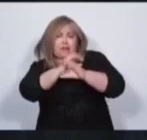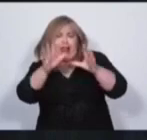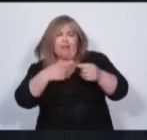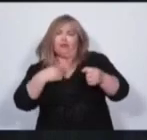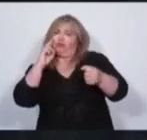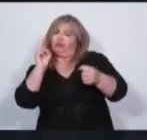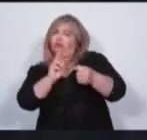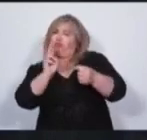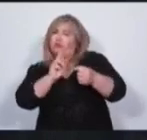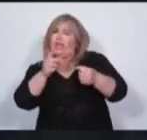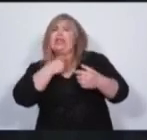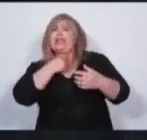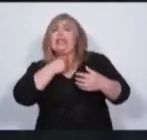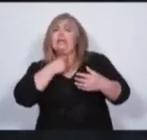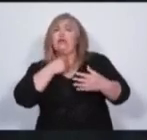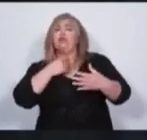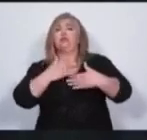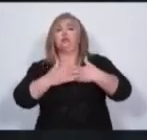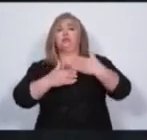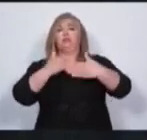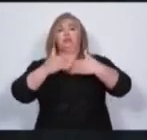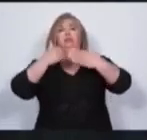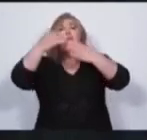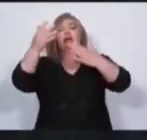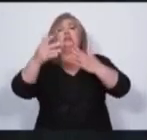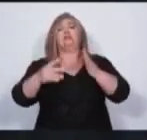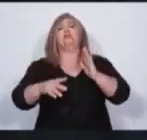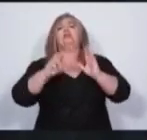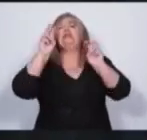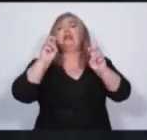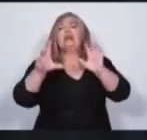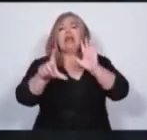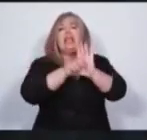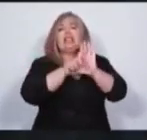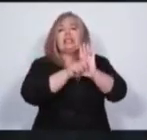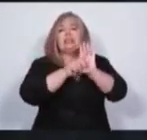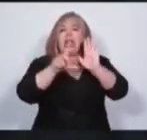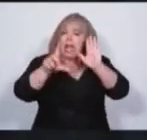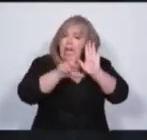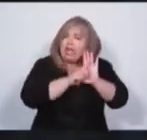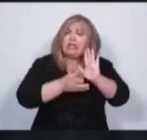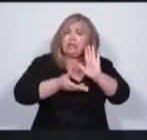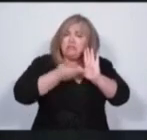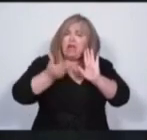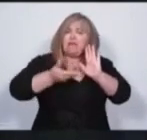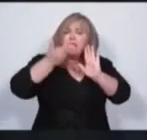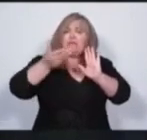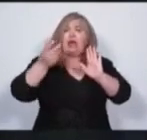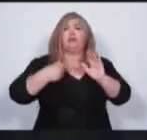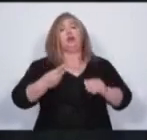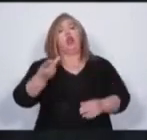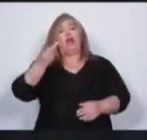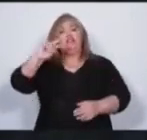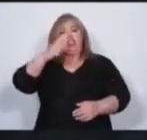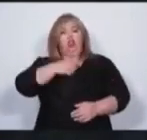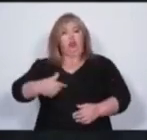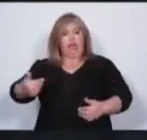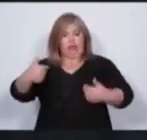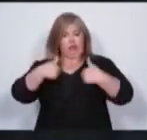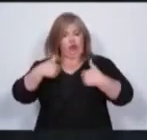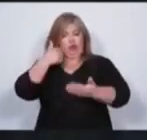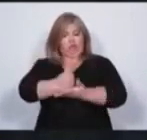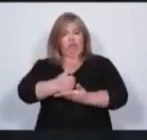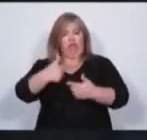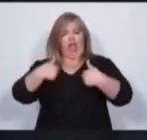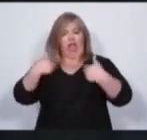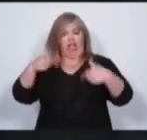Creciendo en cuanto a las leyes. A las leyes que se traten con la vicegobernadora que está acá presente. Y una de